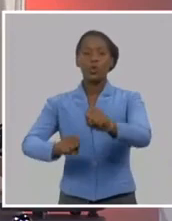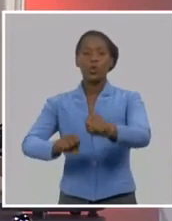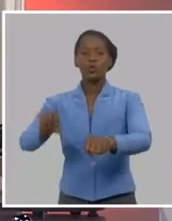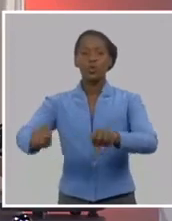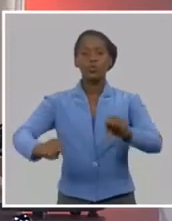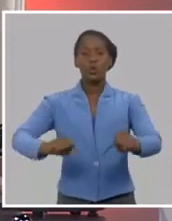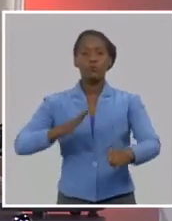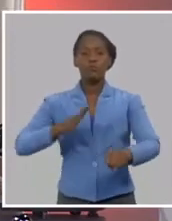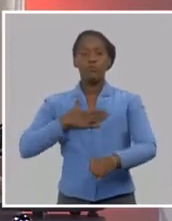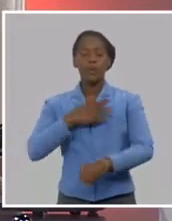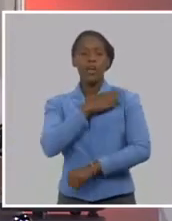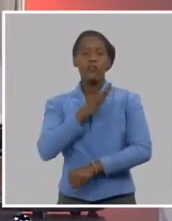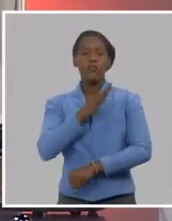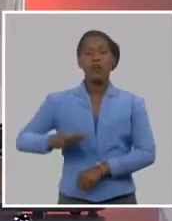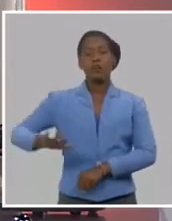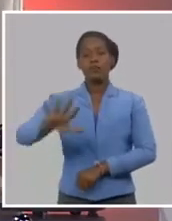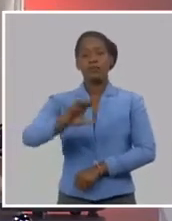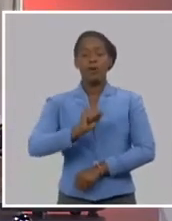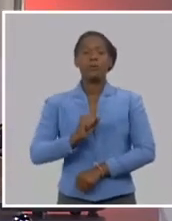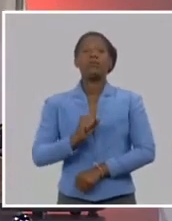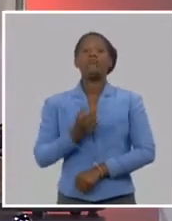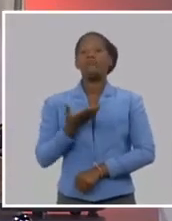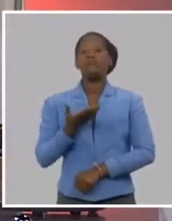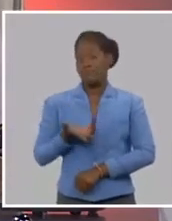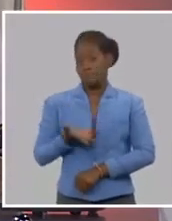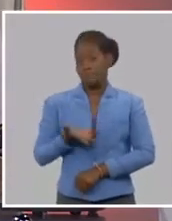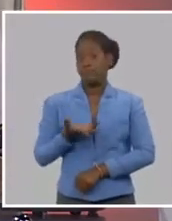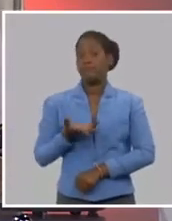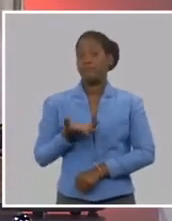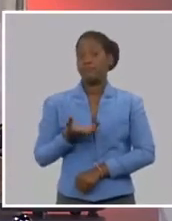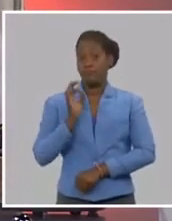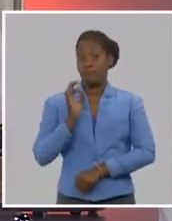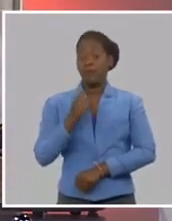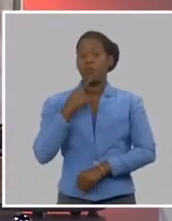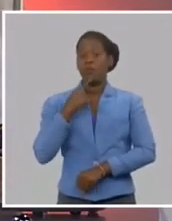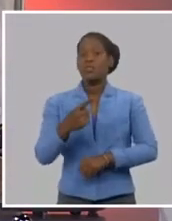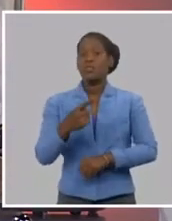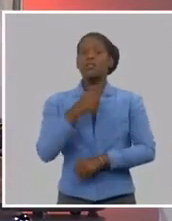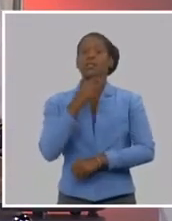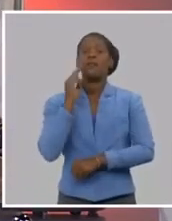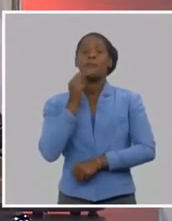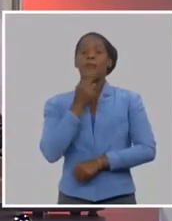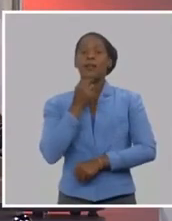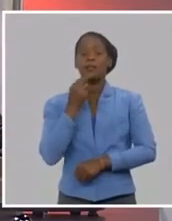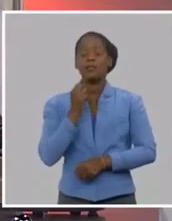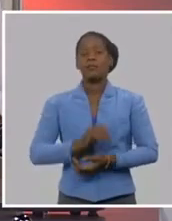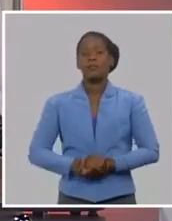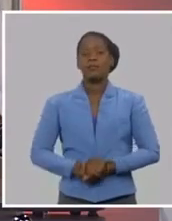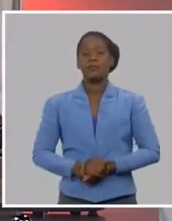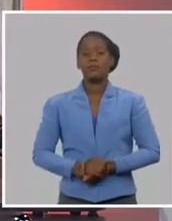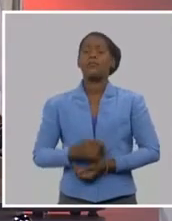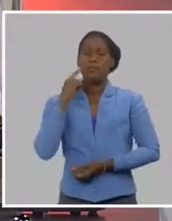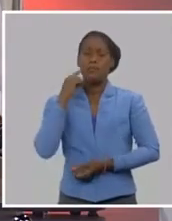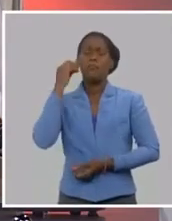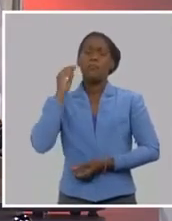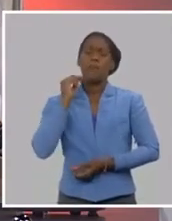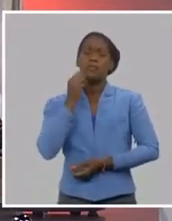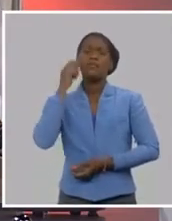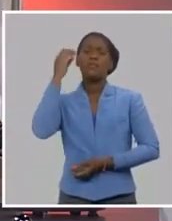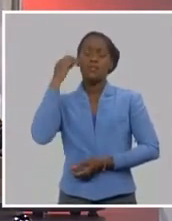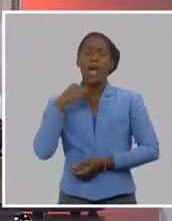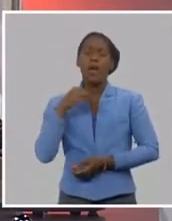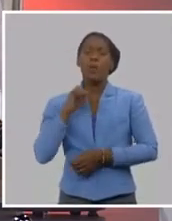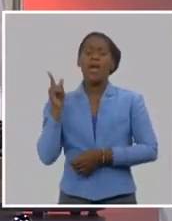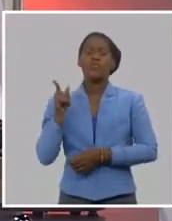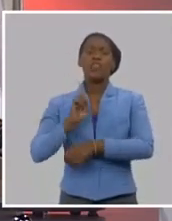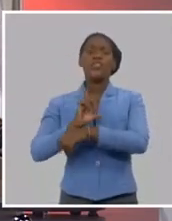plantea, toda la justicia, es una enormidad, lo que se está planteando Martí, no hay que trabajar para eso, yo sabía, que no lo iba a lograr, ni mañana, ni pasado, ni dentro de